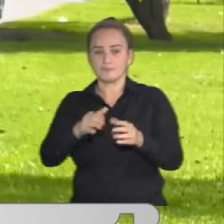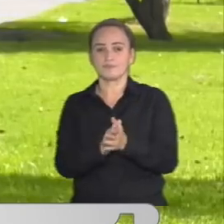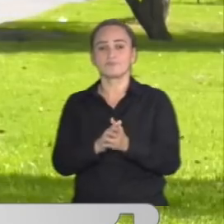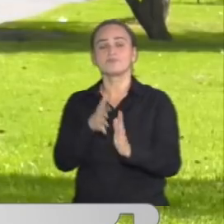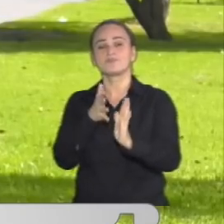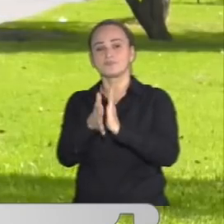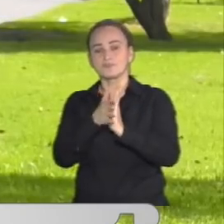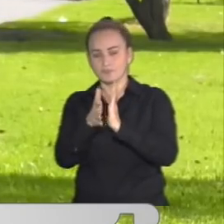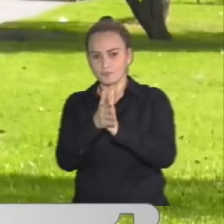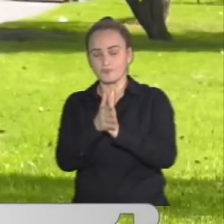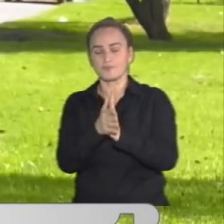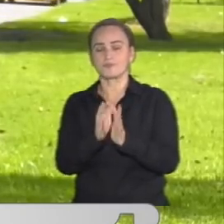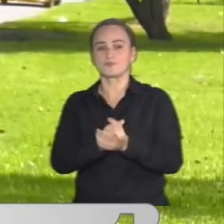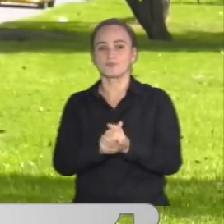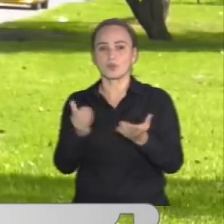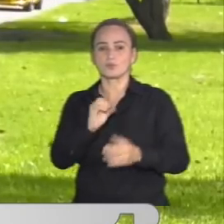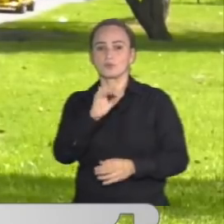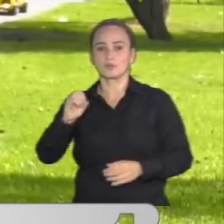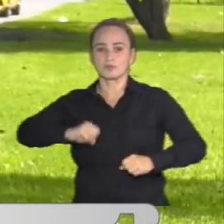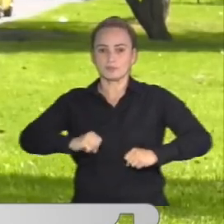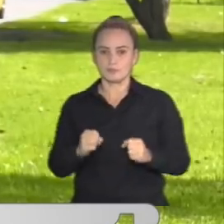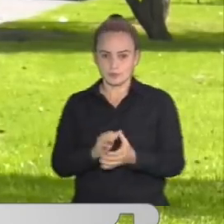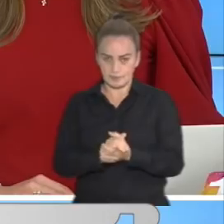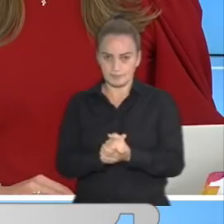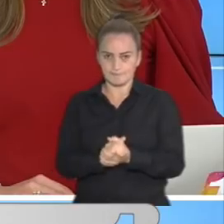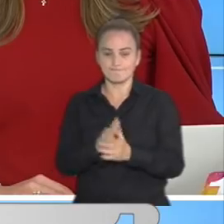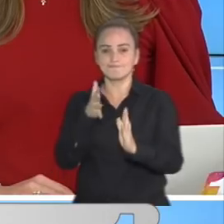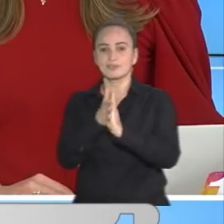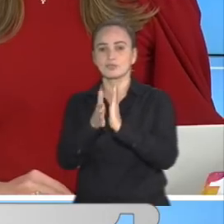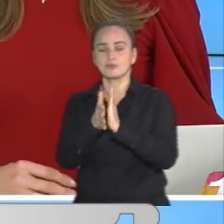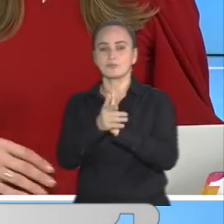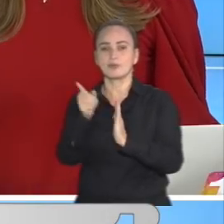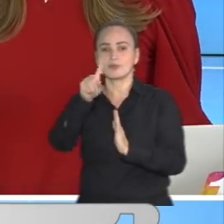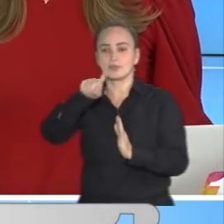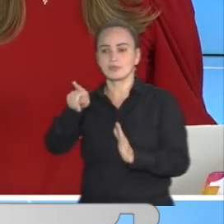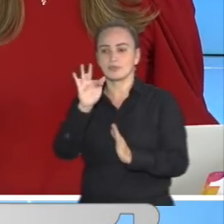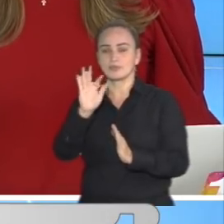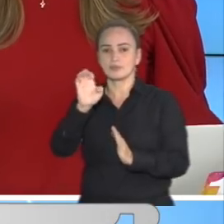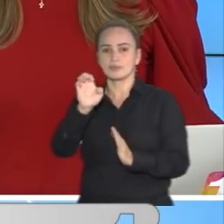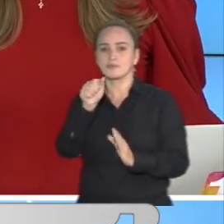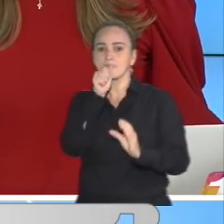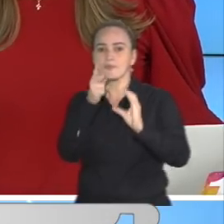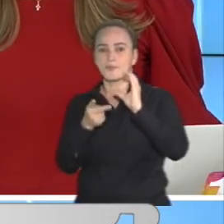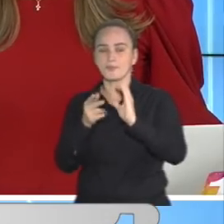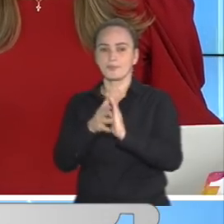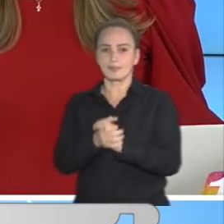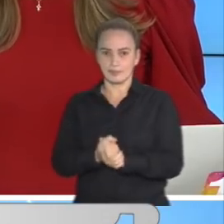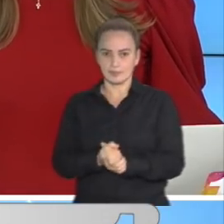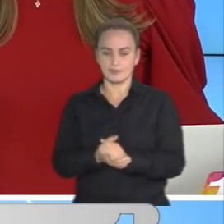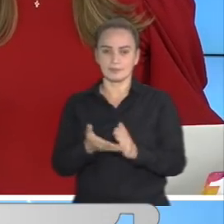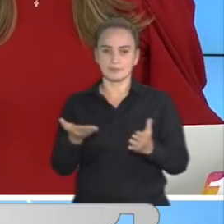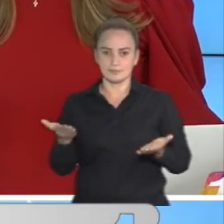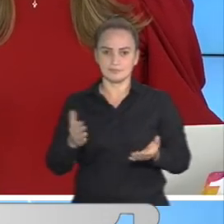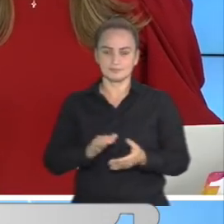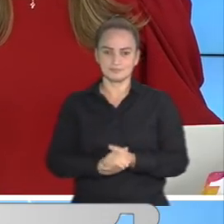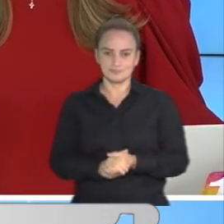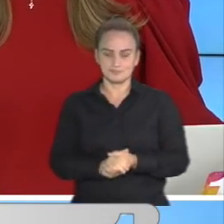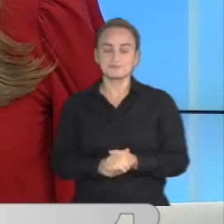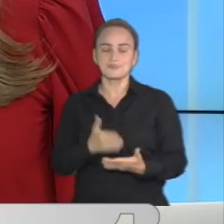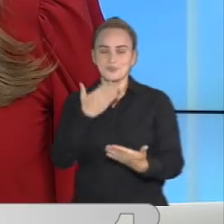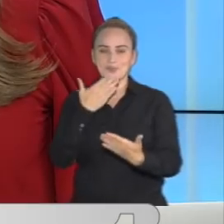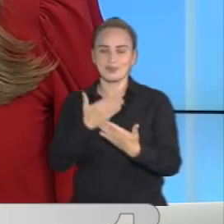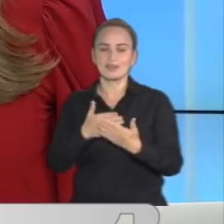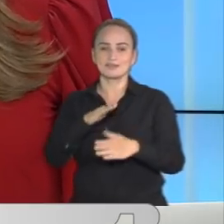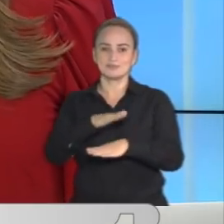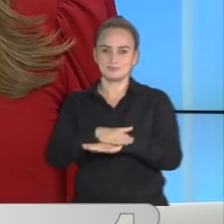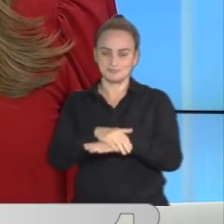desarrollo de estas noticias me despido desde el occidente de Bogotá, informó Stig Luengas para Noticentro 1, CMI. Así es Stig,